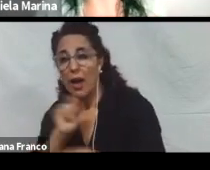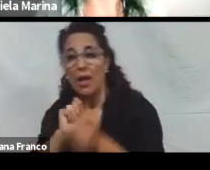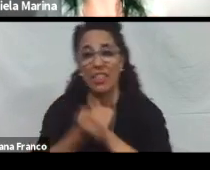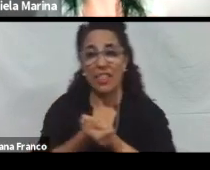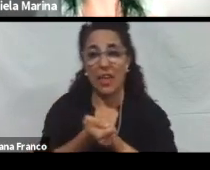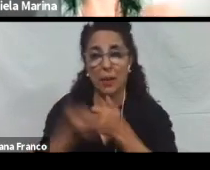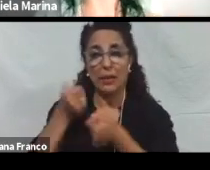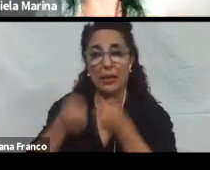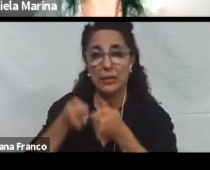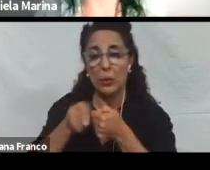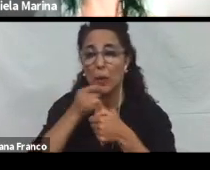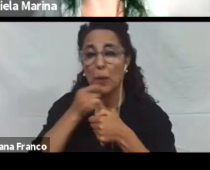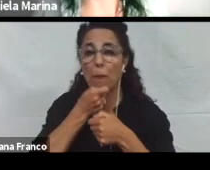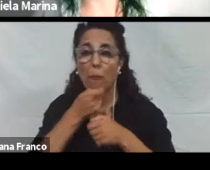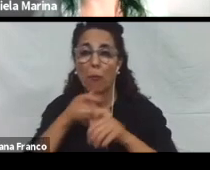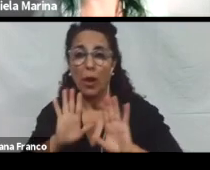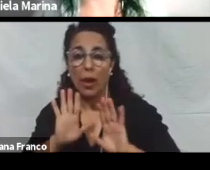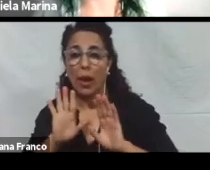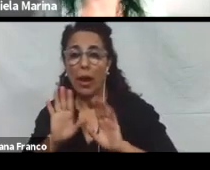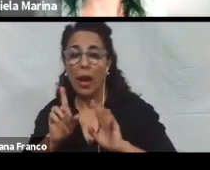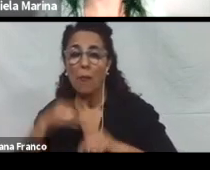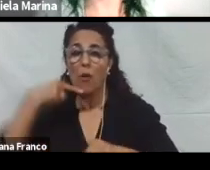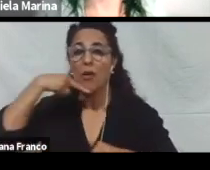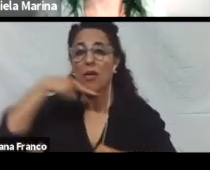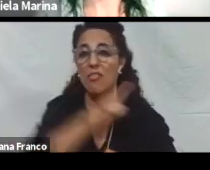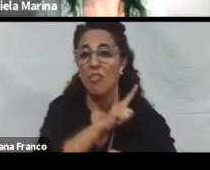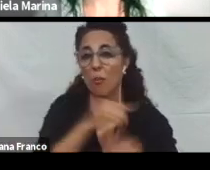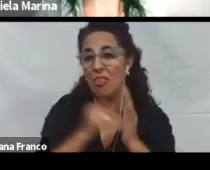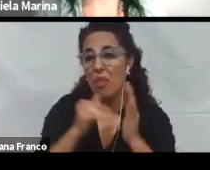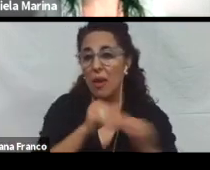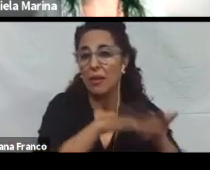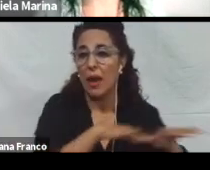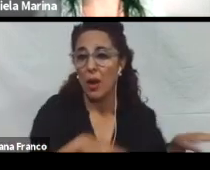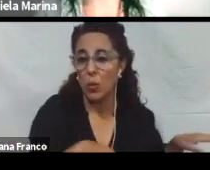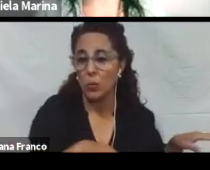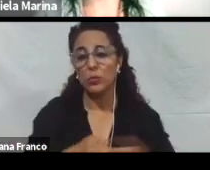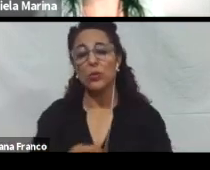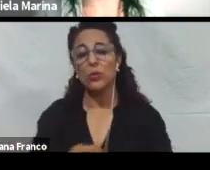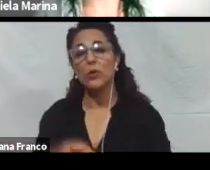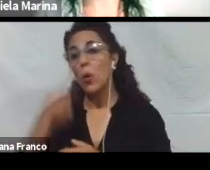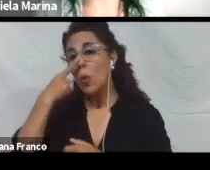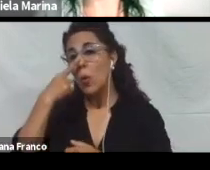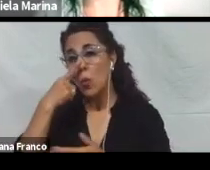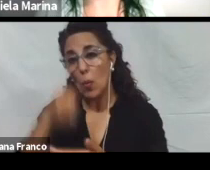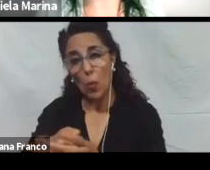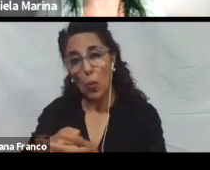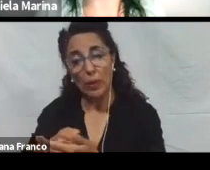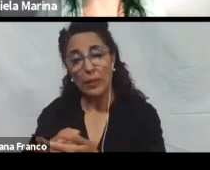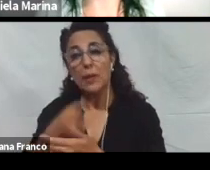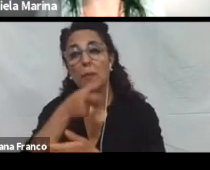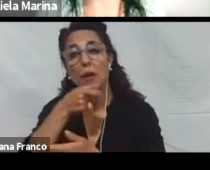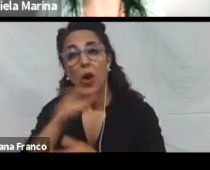el uso de subtítulos, por ejemplo, en el idioma del estudiante. Y por último, representar conceptos